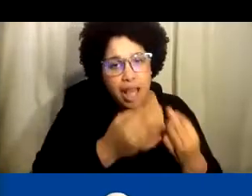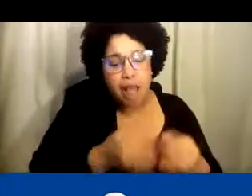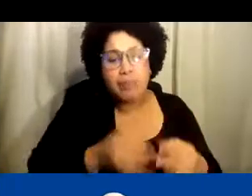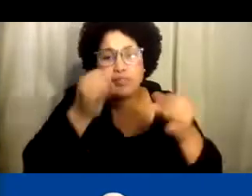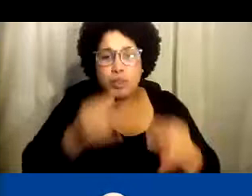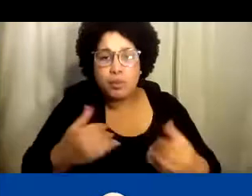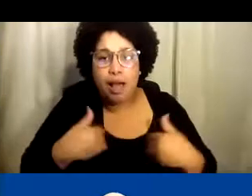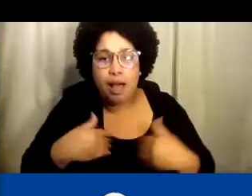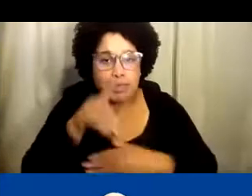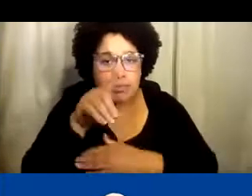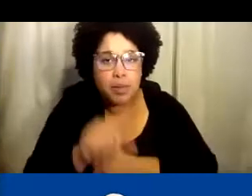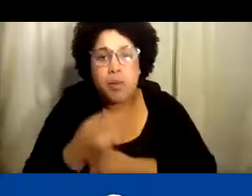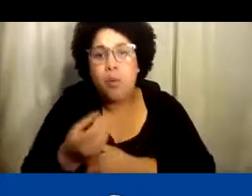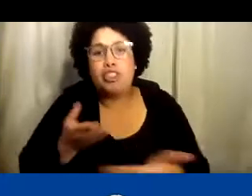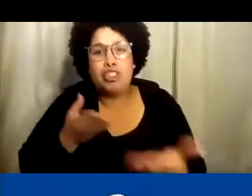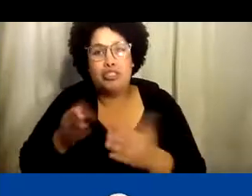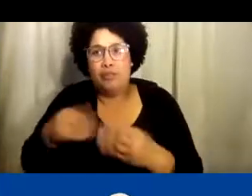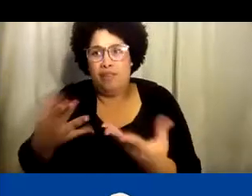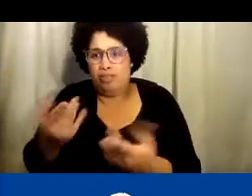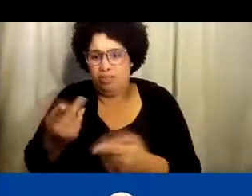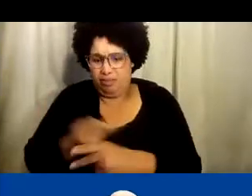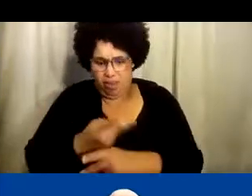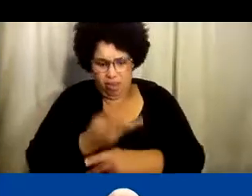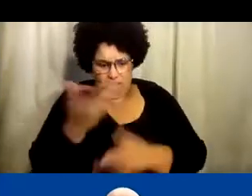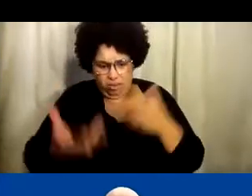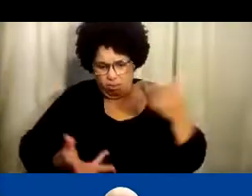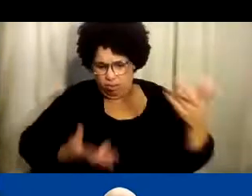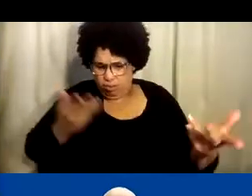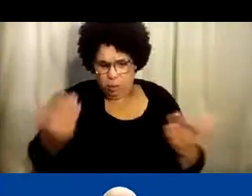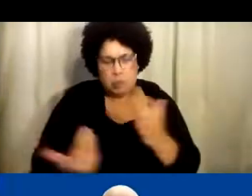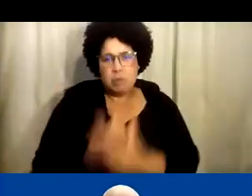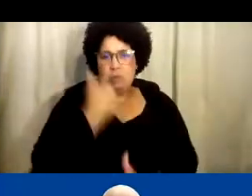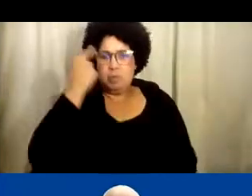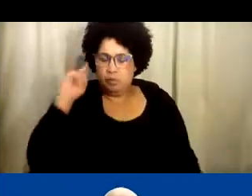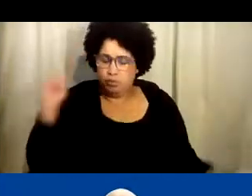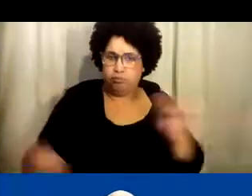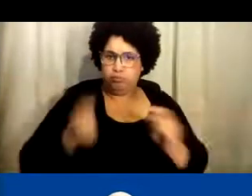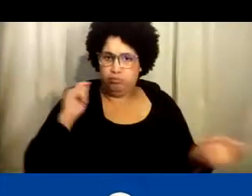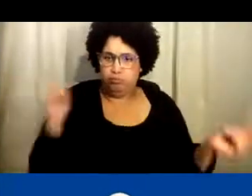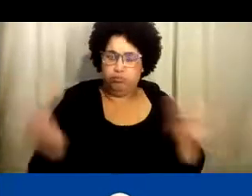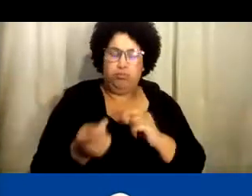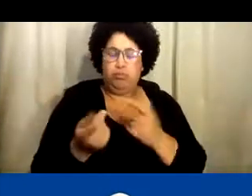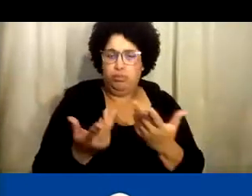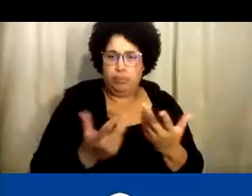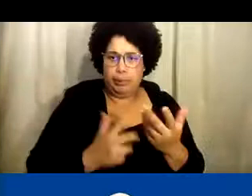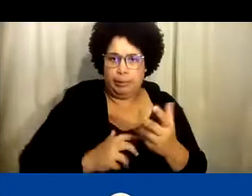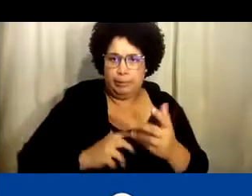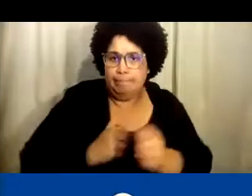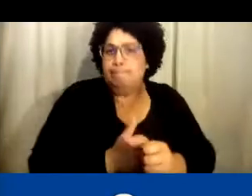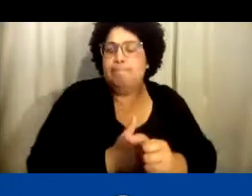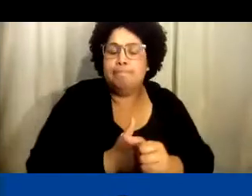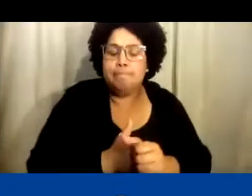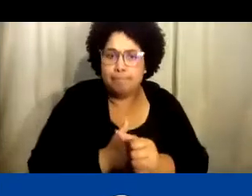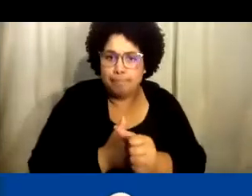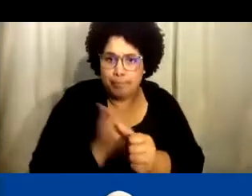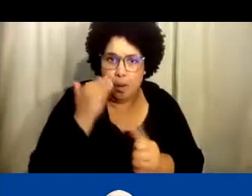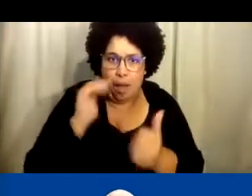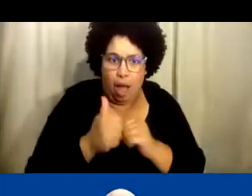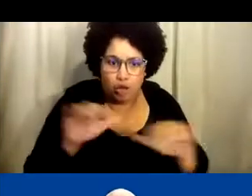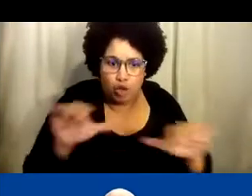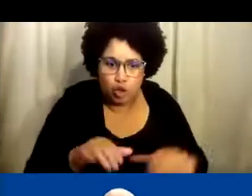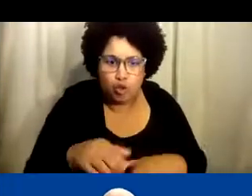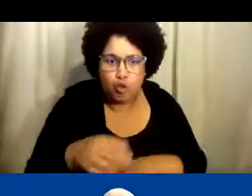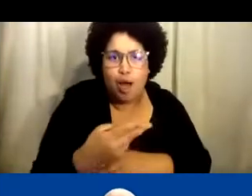Es apoyo para, disculpe, para clientes, para personas a quienes apoyamos, miembros de su